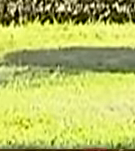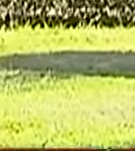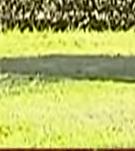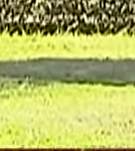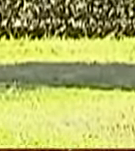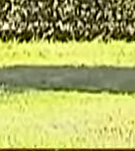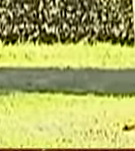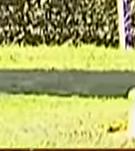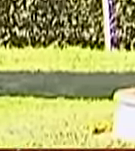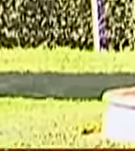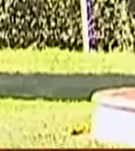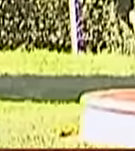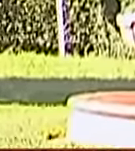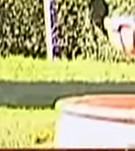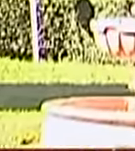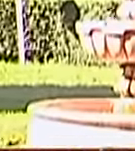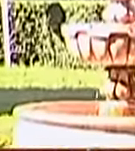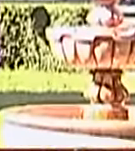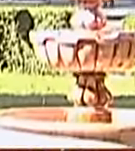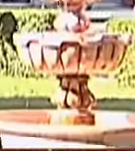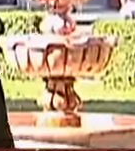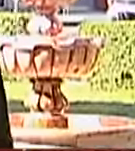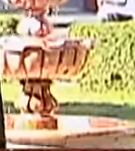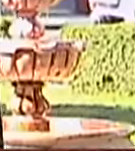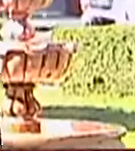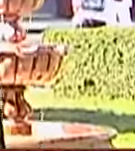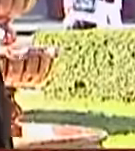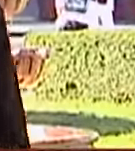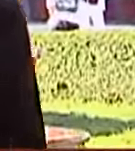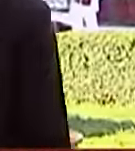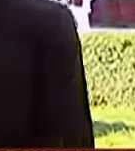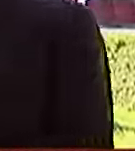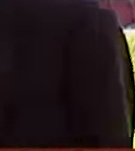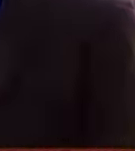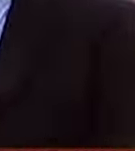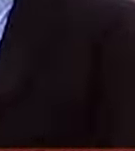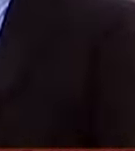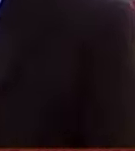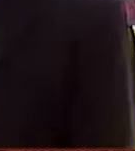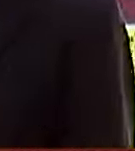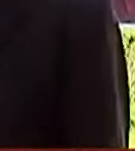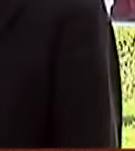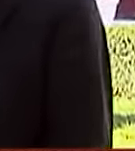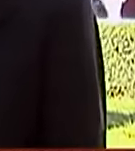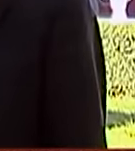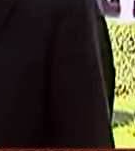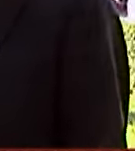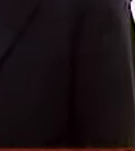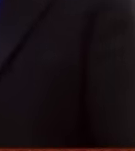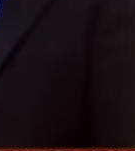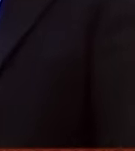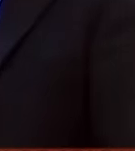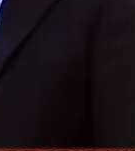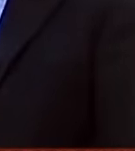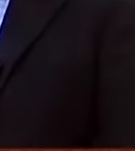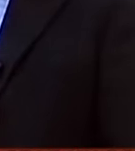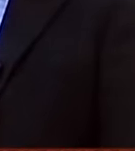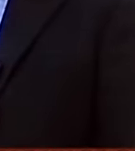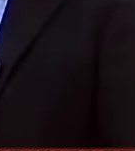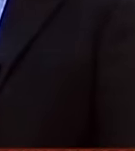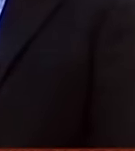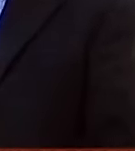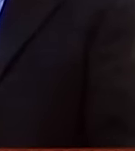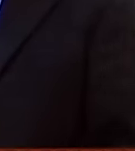hola muy buenos días amigos me da mucho gusto estar otra vez con ustedes el día de hoy vamos a hablar de un padecimiento muy importante que es la